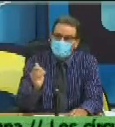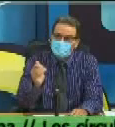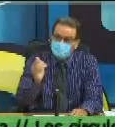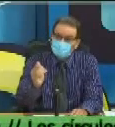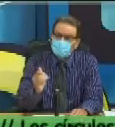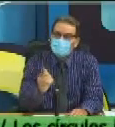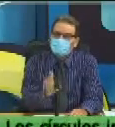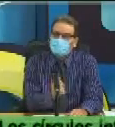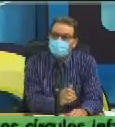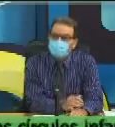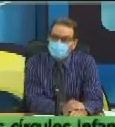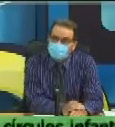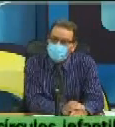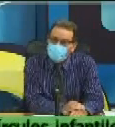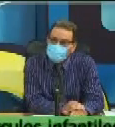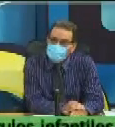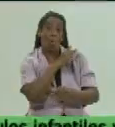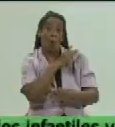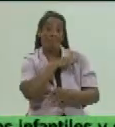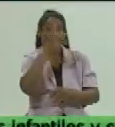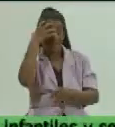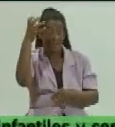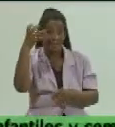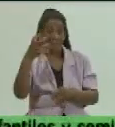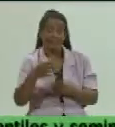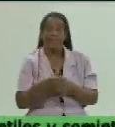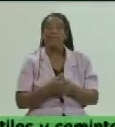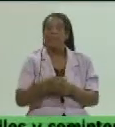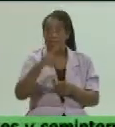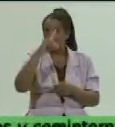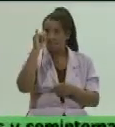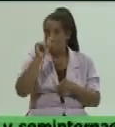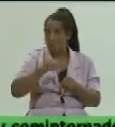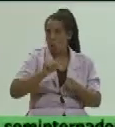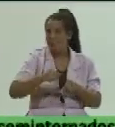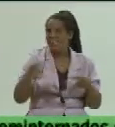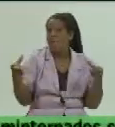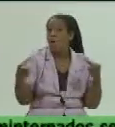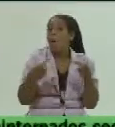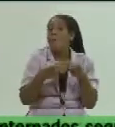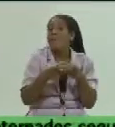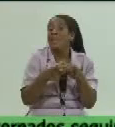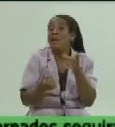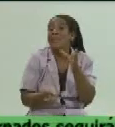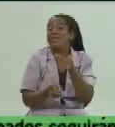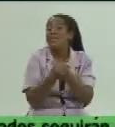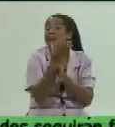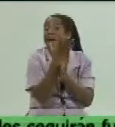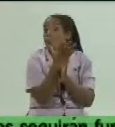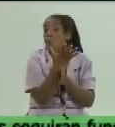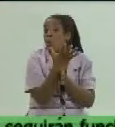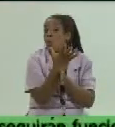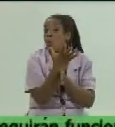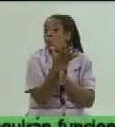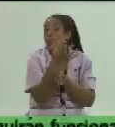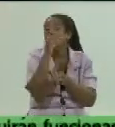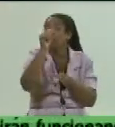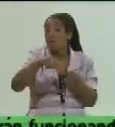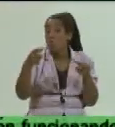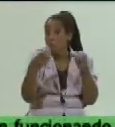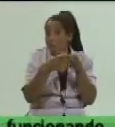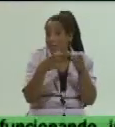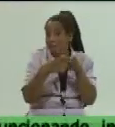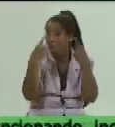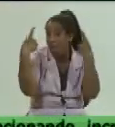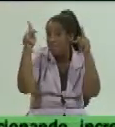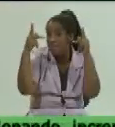por las autoridades ¿no? Por este comité por este comité creado por supuesto los encargos estatales que tenemos